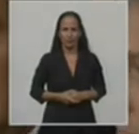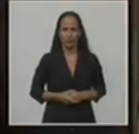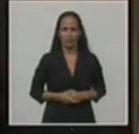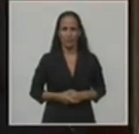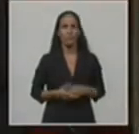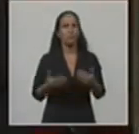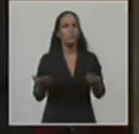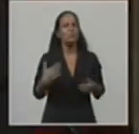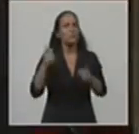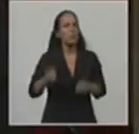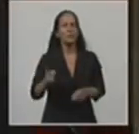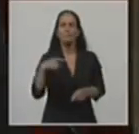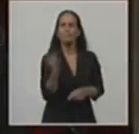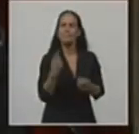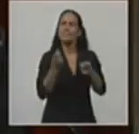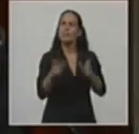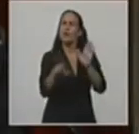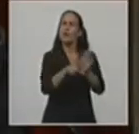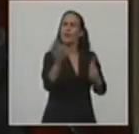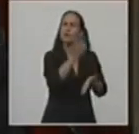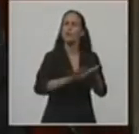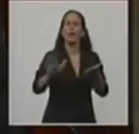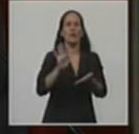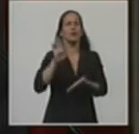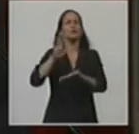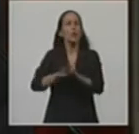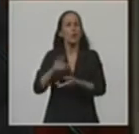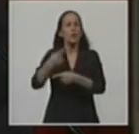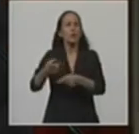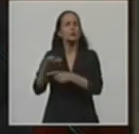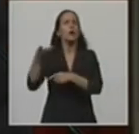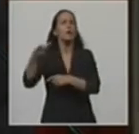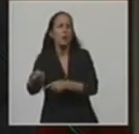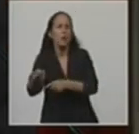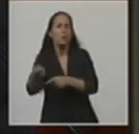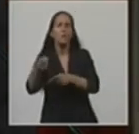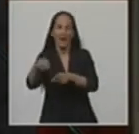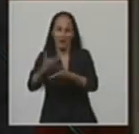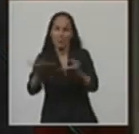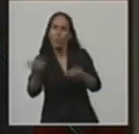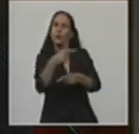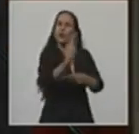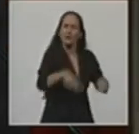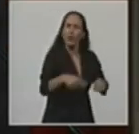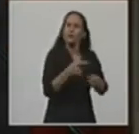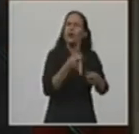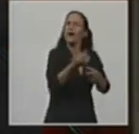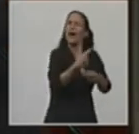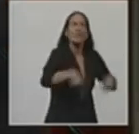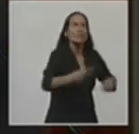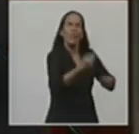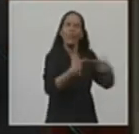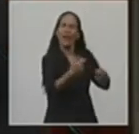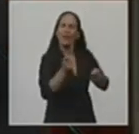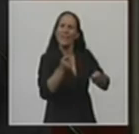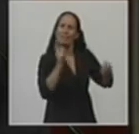También necesitamos una nueva ley de compras públicas y desarrollo de proveedores para romper los bolsones de corrupción y